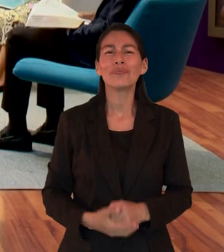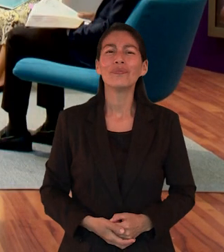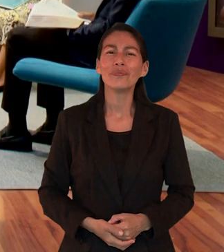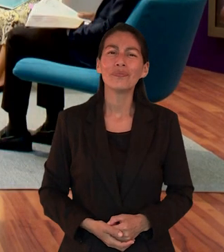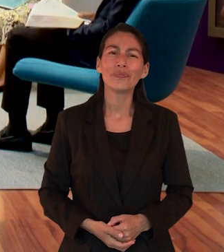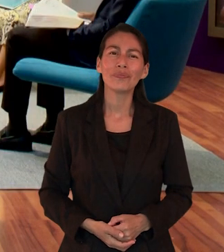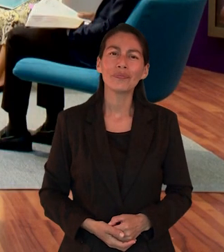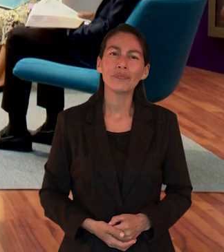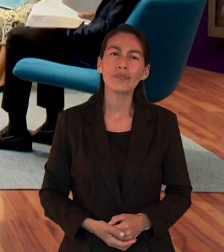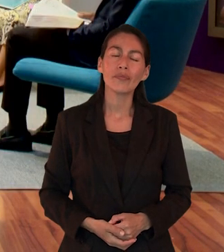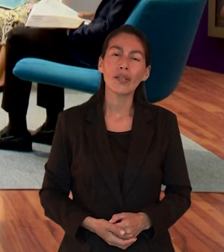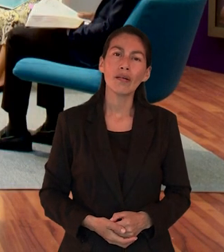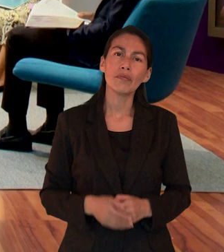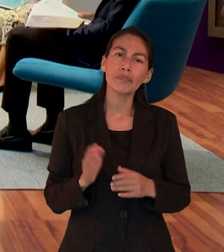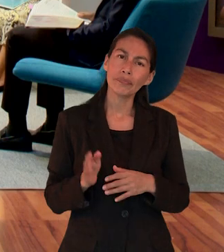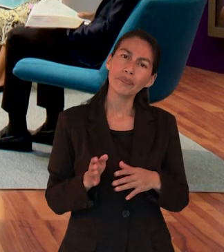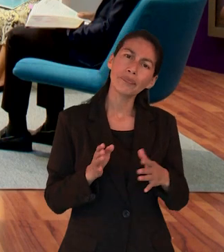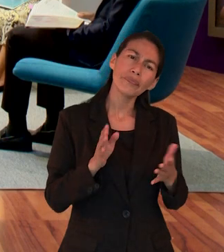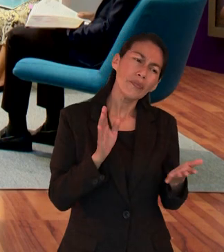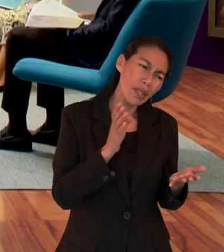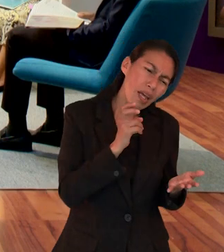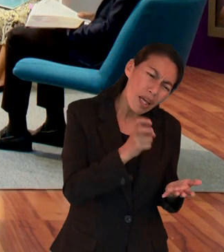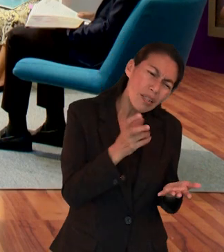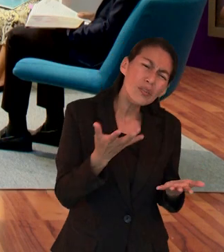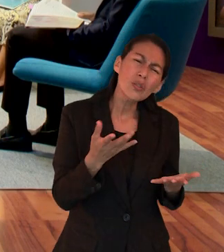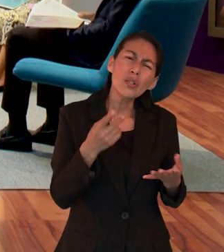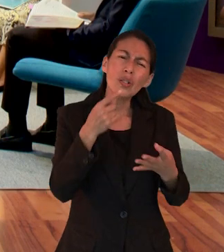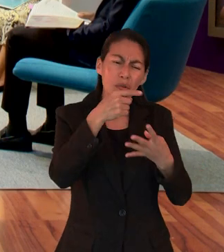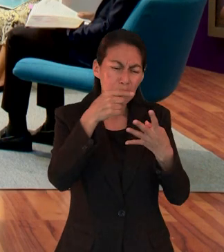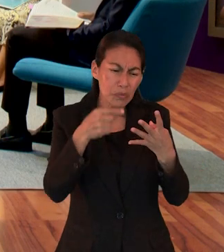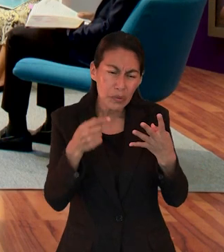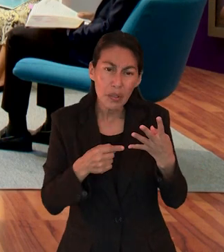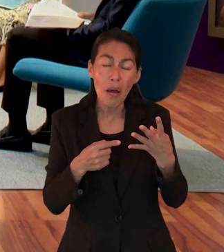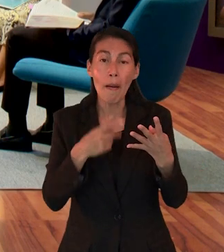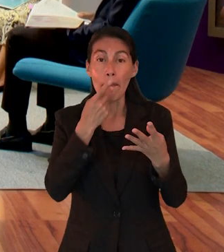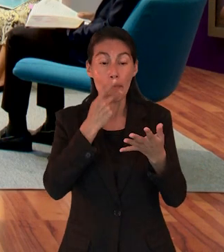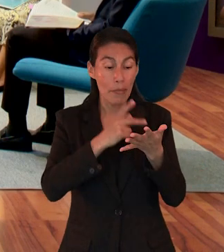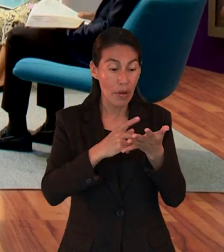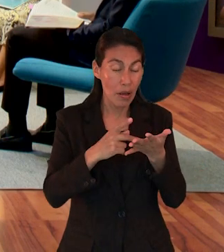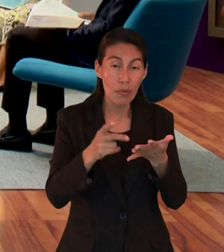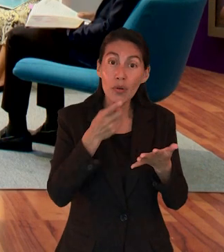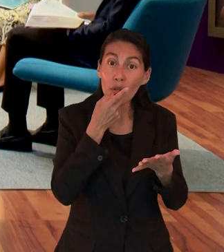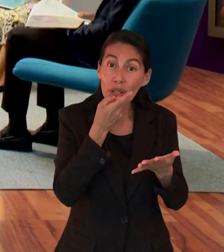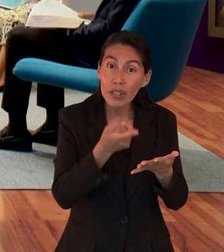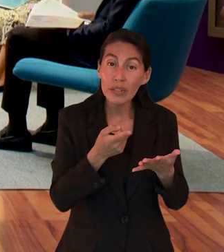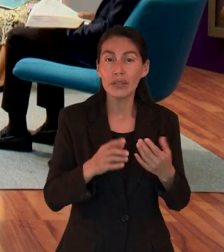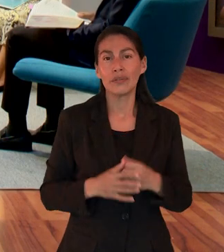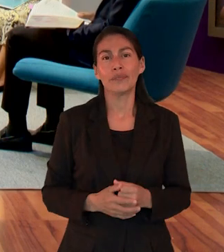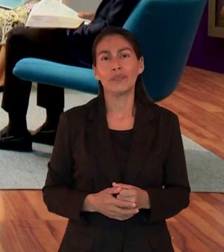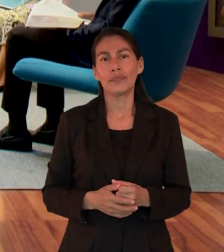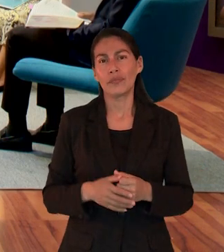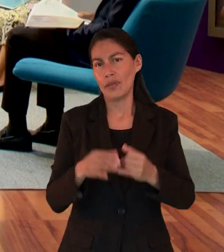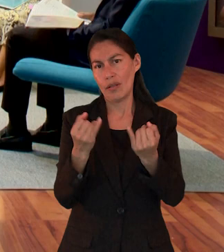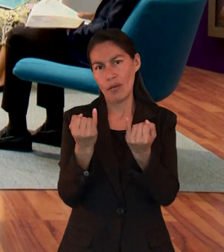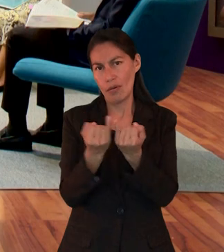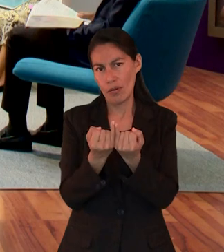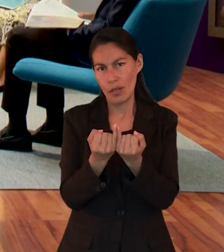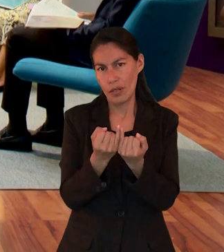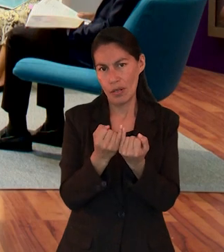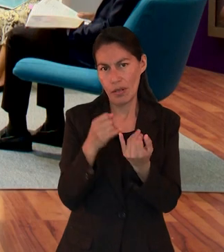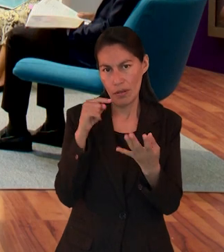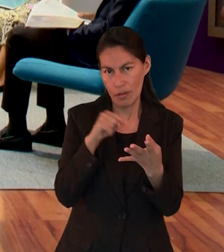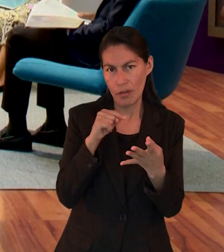asuntos son tocados o mencionados por Pablo. Pero también Pablo, allí